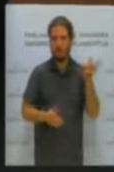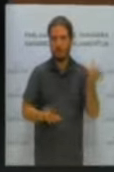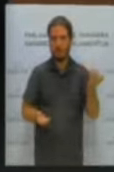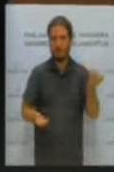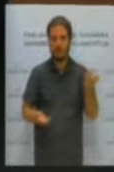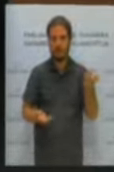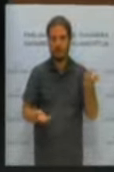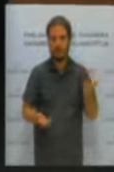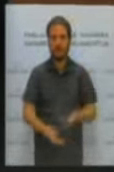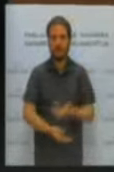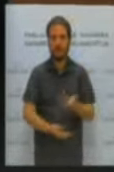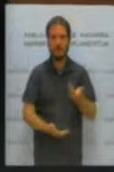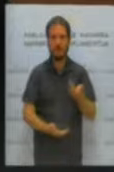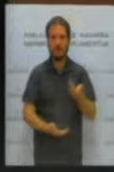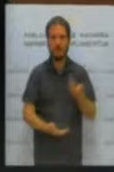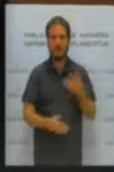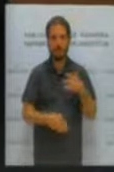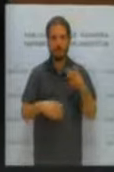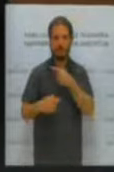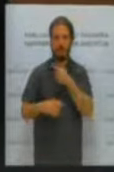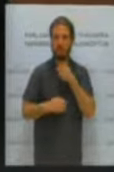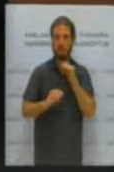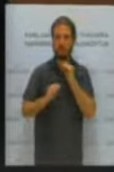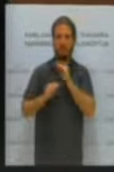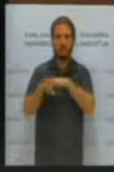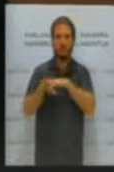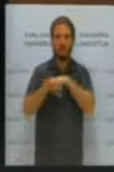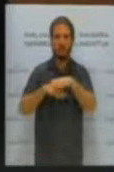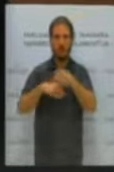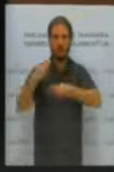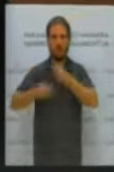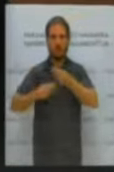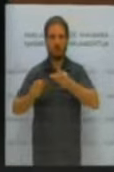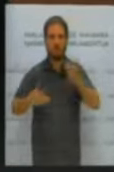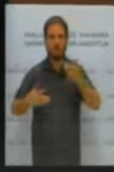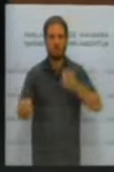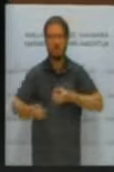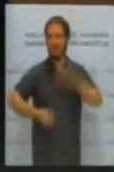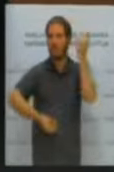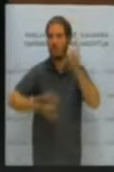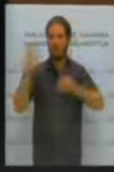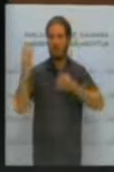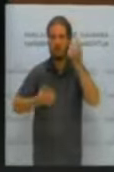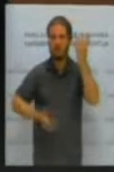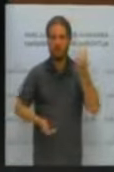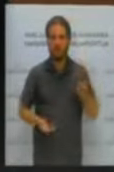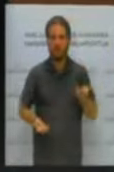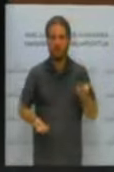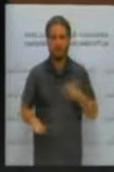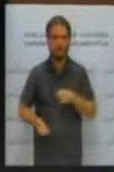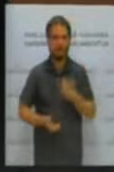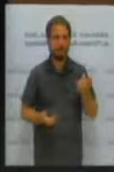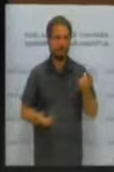esta fórmula de actuar es arbitraria. Esta forma de actuar representa un abuso del derecho.